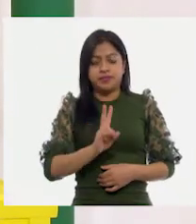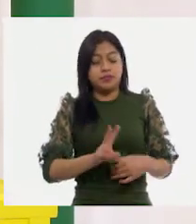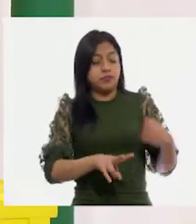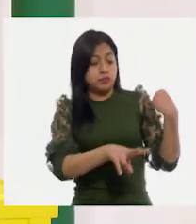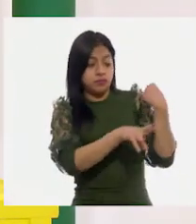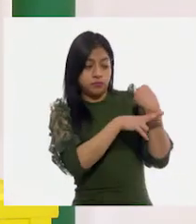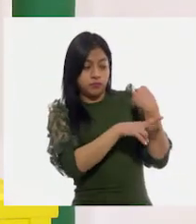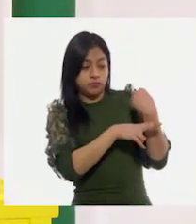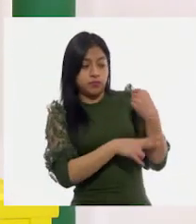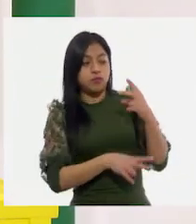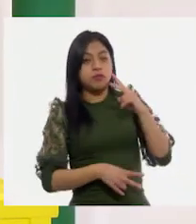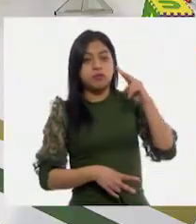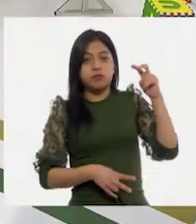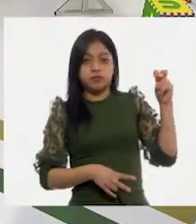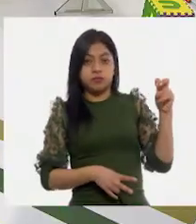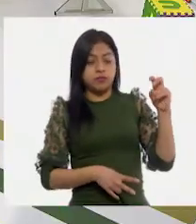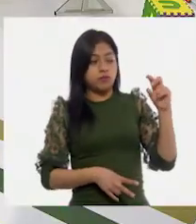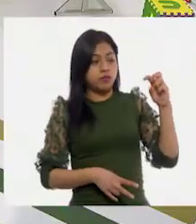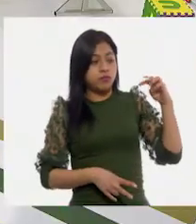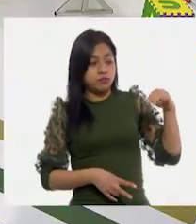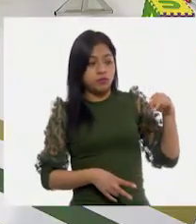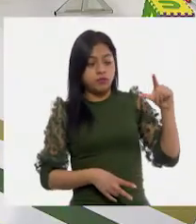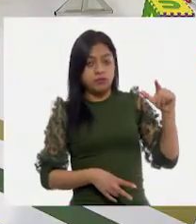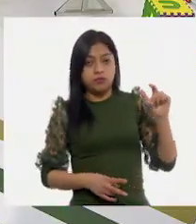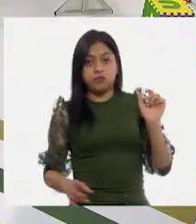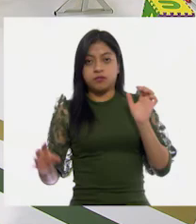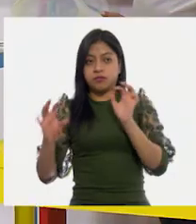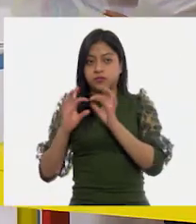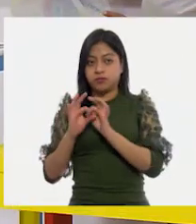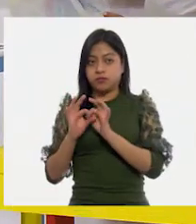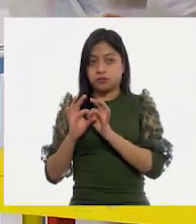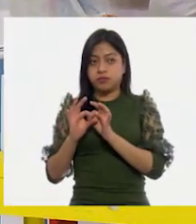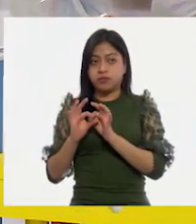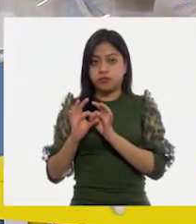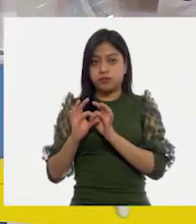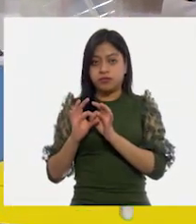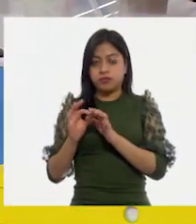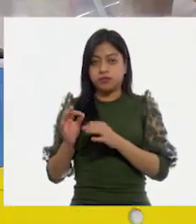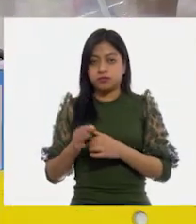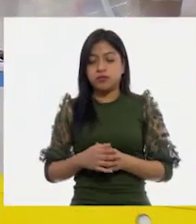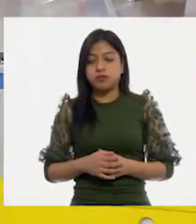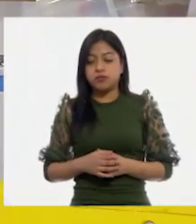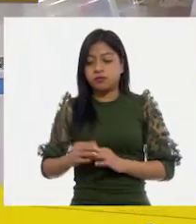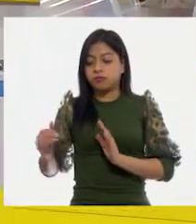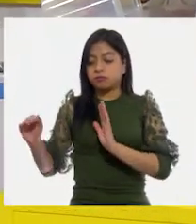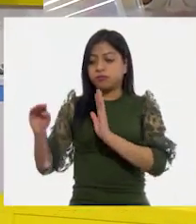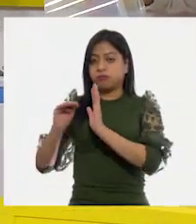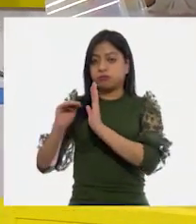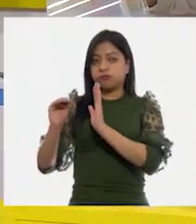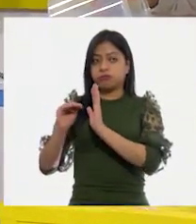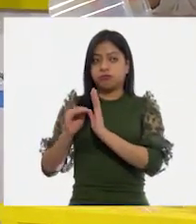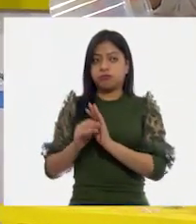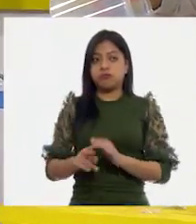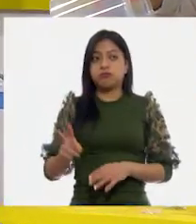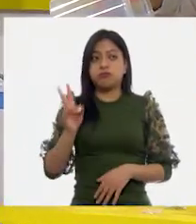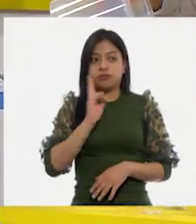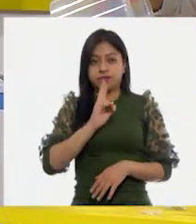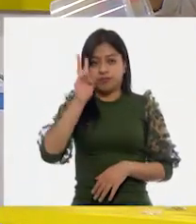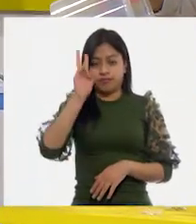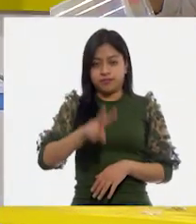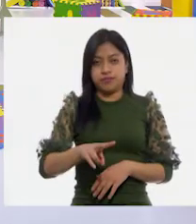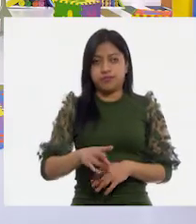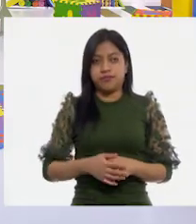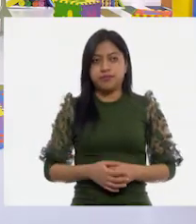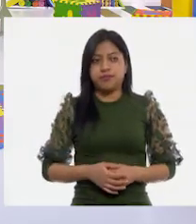Y vamos a comprobarlo. Recuerden, niñas y niños, que solamente tengo cuatro oportunidades para llenar con ese vaso toda la botella.